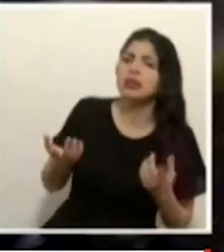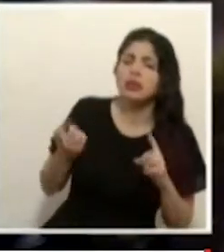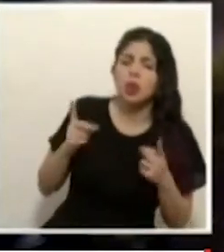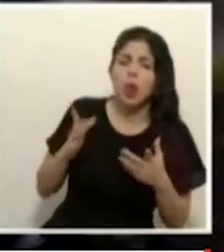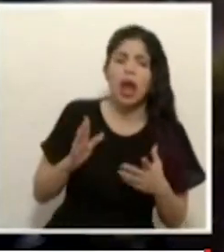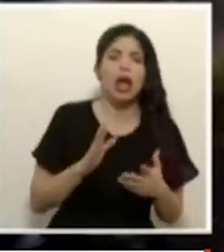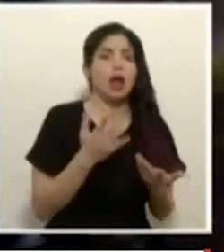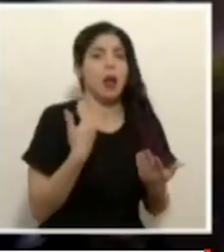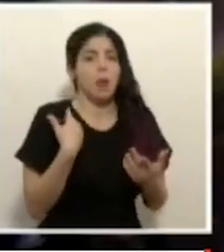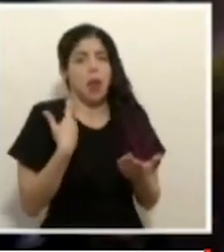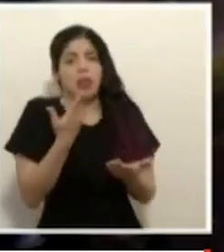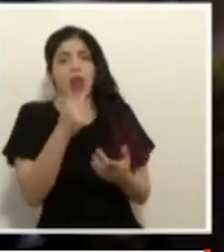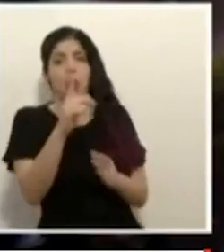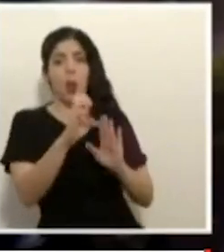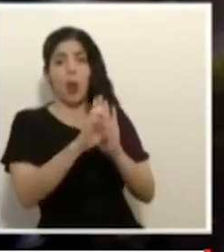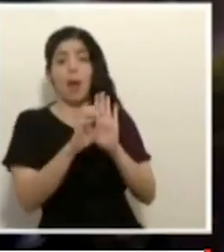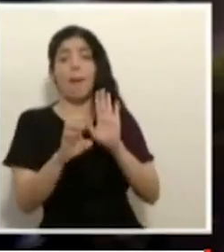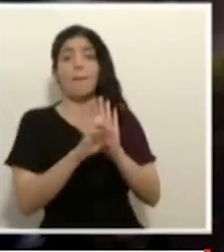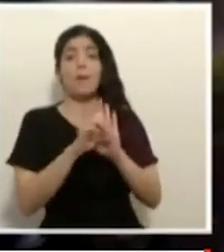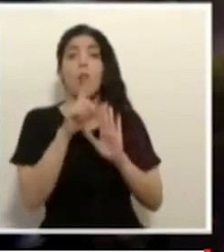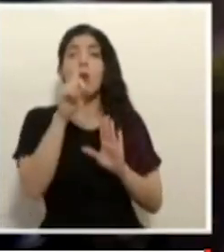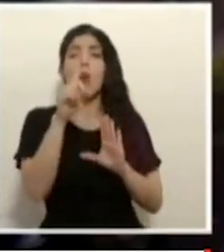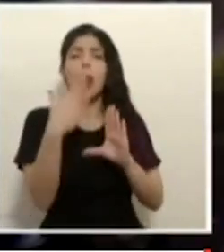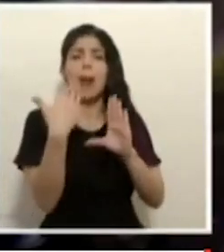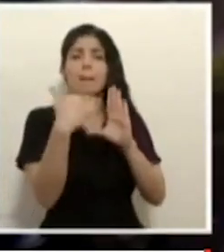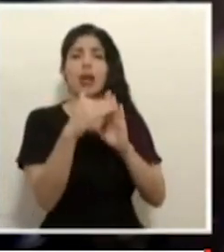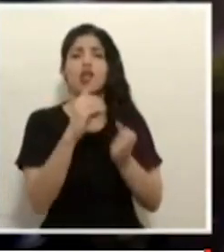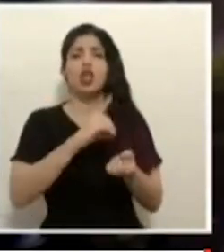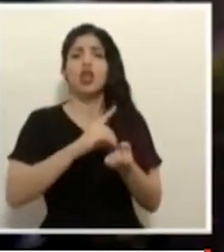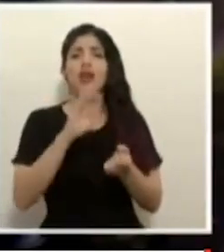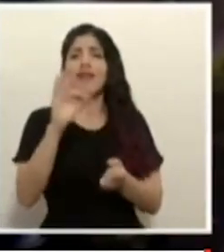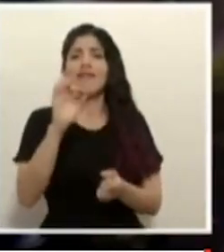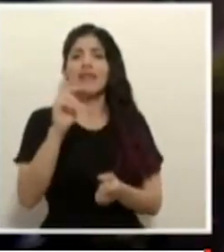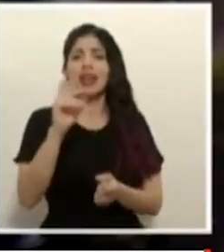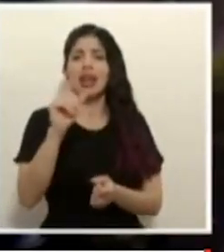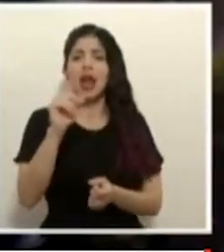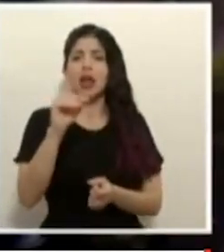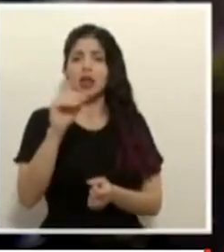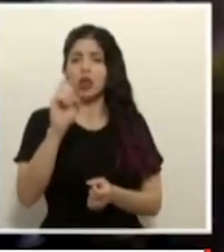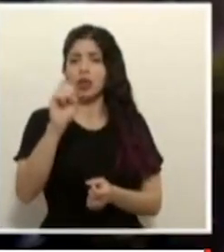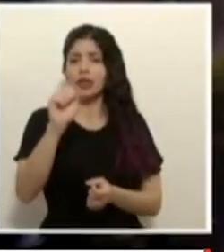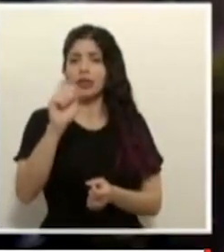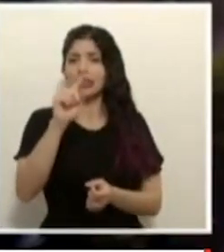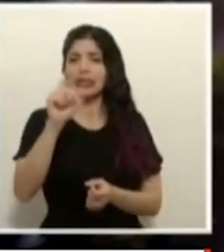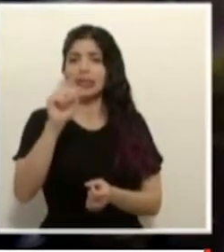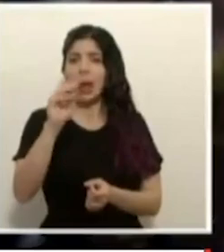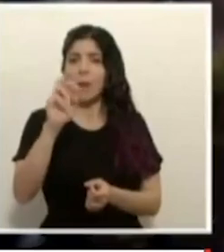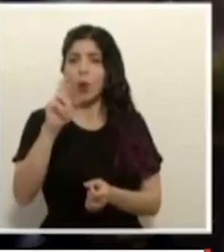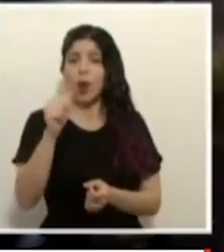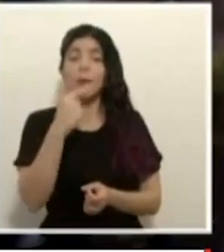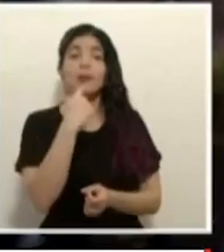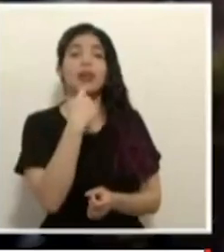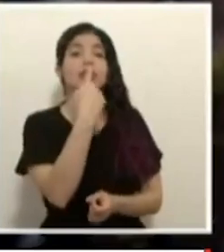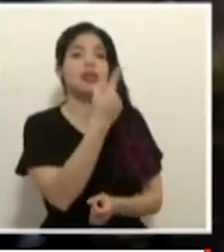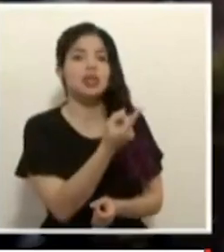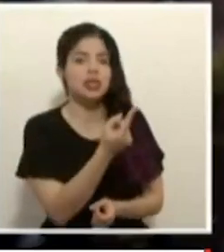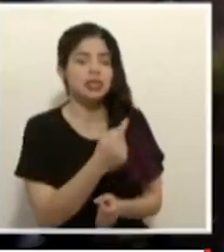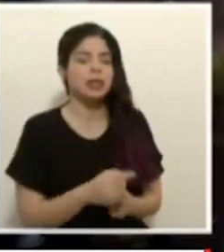bueno le voy a poner un ejemplo por ejemplo hay una que le envió el doctor Fernando Zamora para decirle que durante